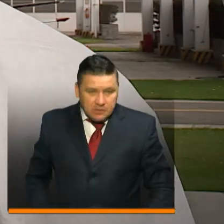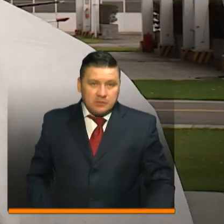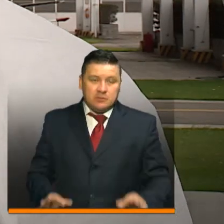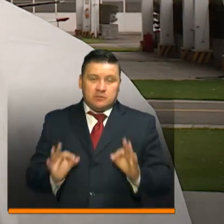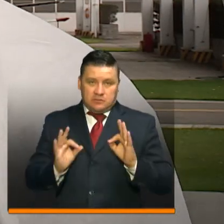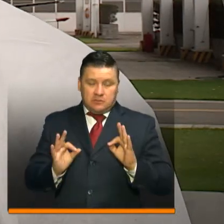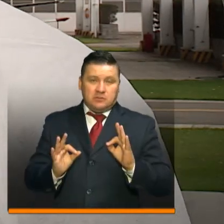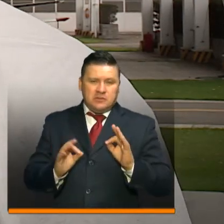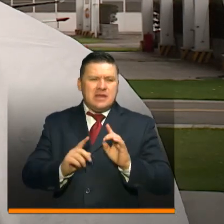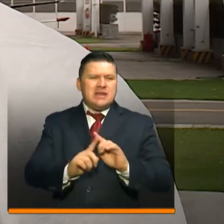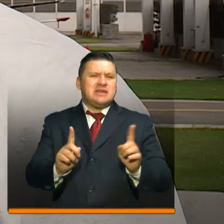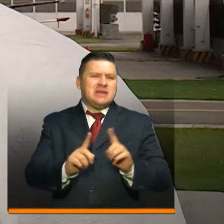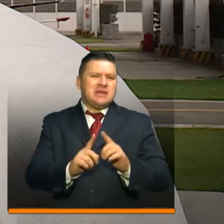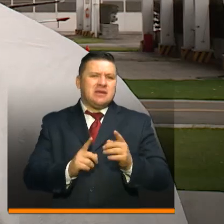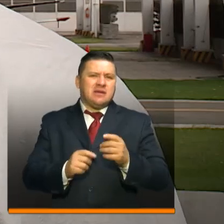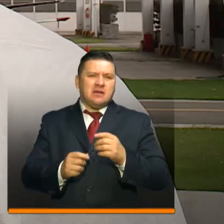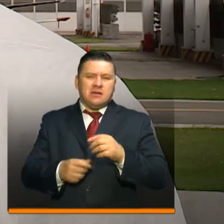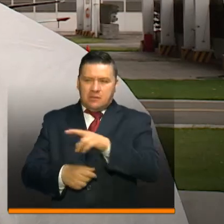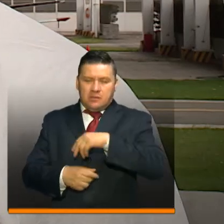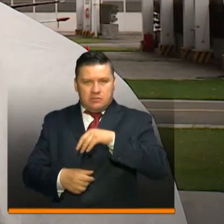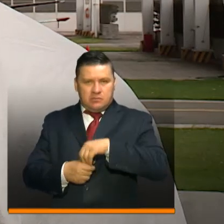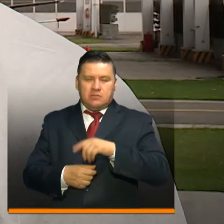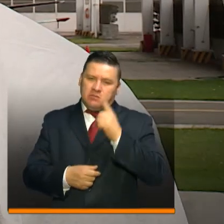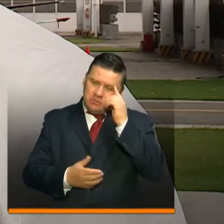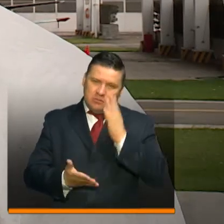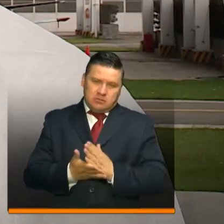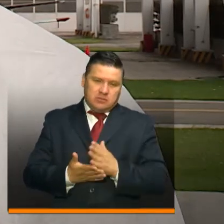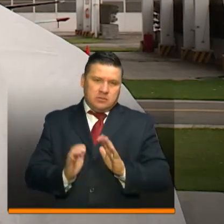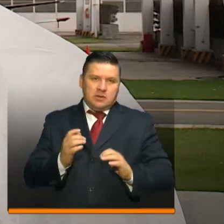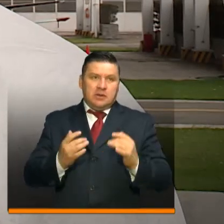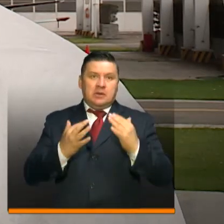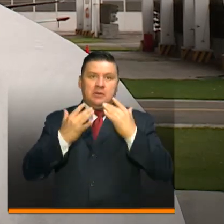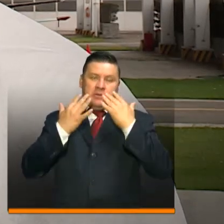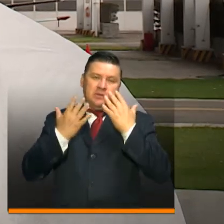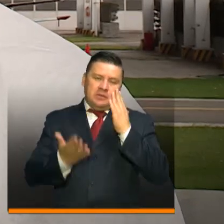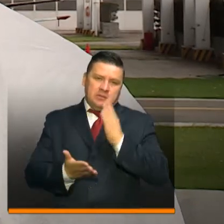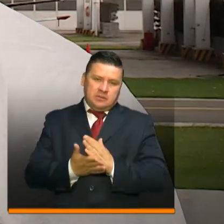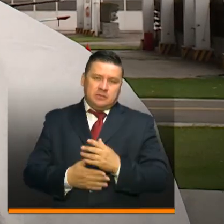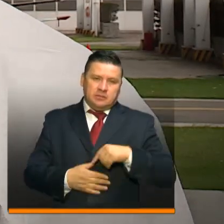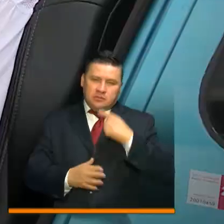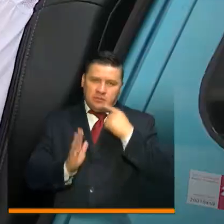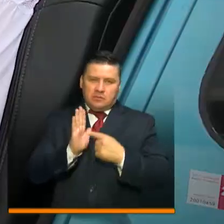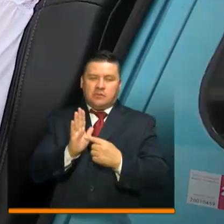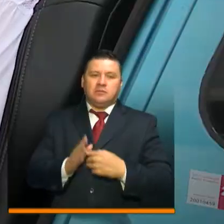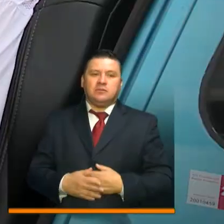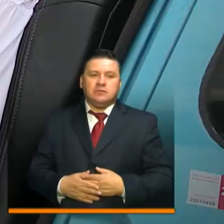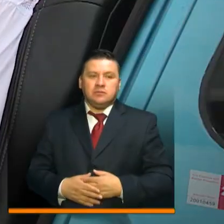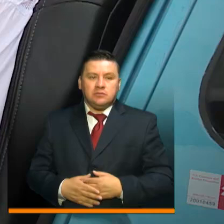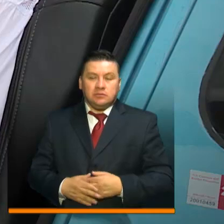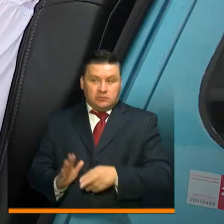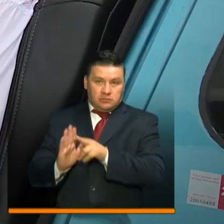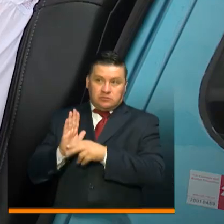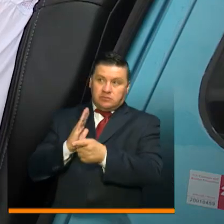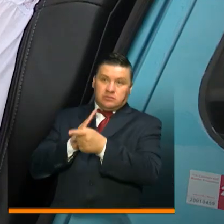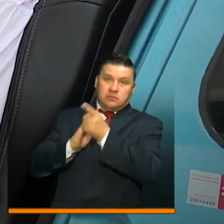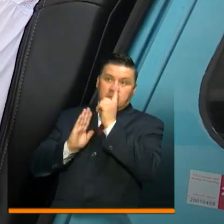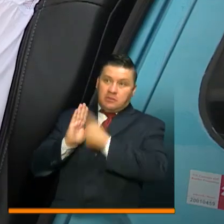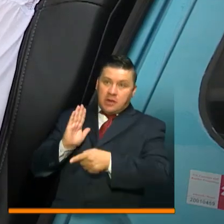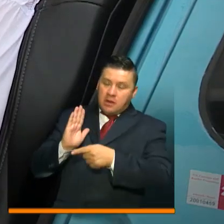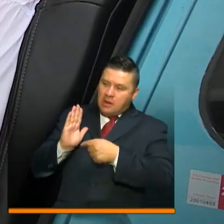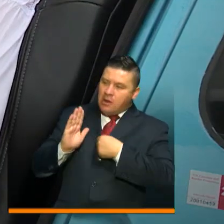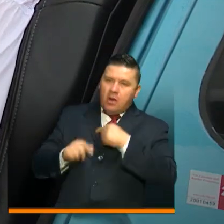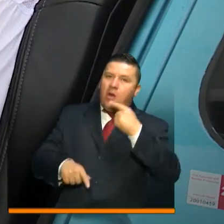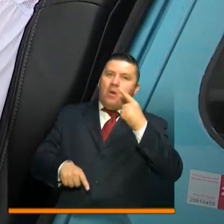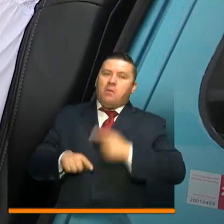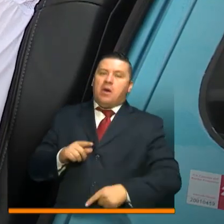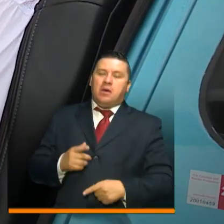en los diferentes medios de transporte para no evitar la contaminación cruzada en nuestras muestras. Y el protocolo que nos ha indicado la patrulla es que nosotros